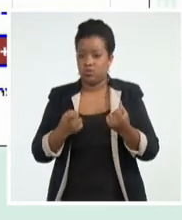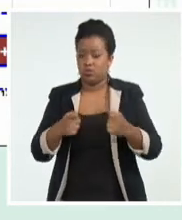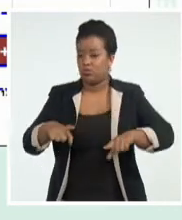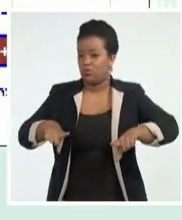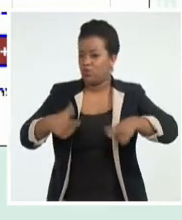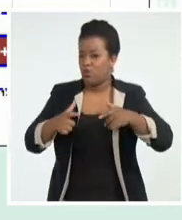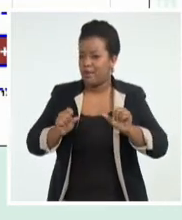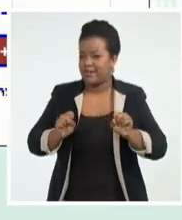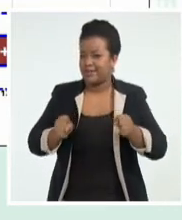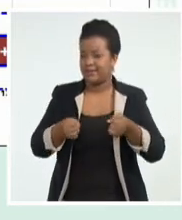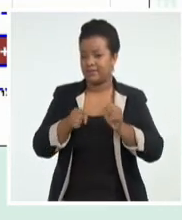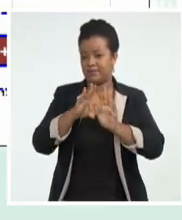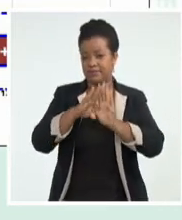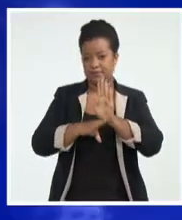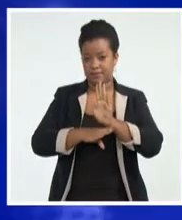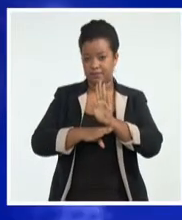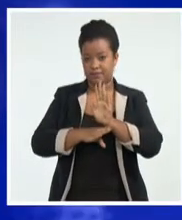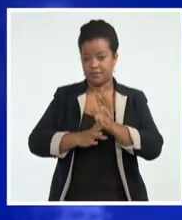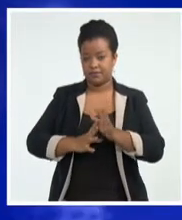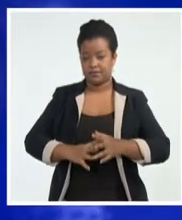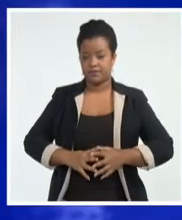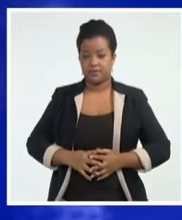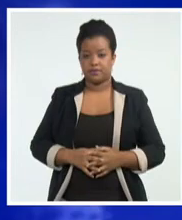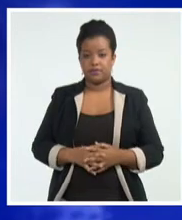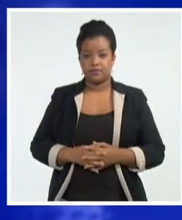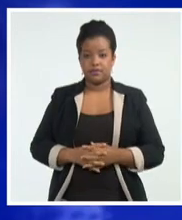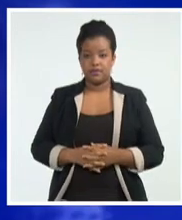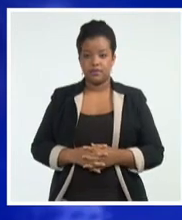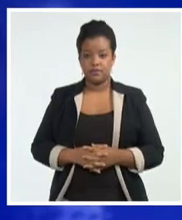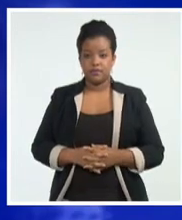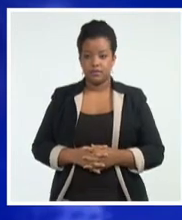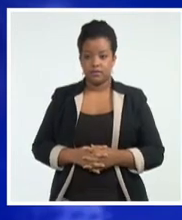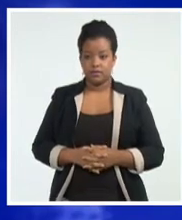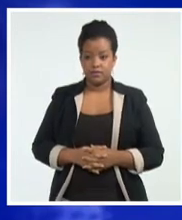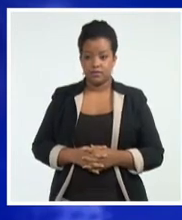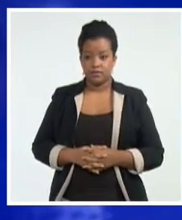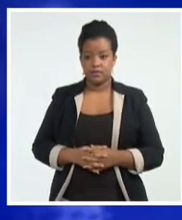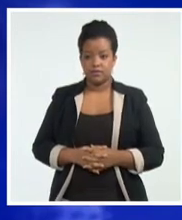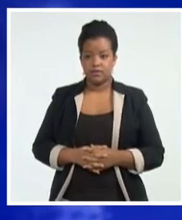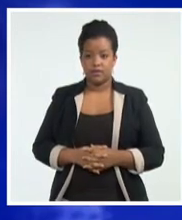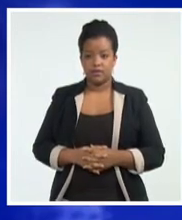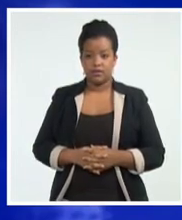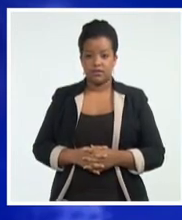protocolos de bioseguridad. Leonardo Ferrer Llopis, Sistema Informativo de la Televisión Cubana.